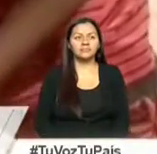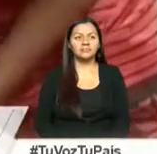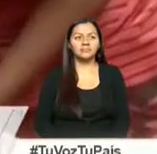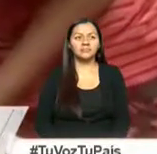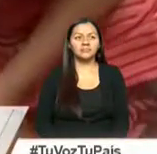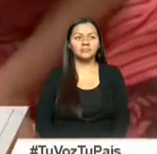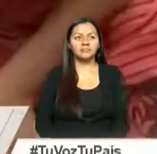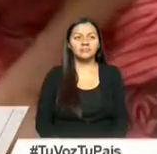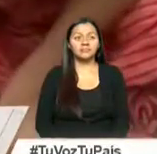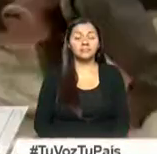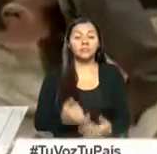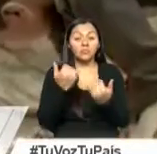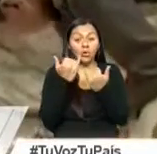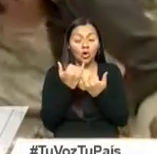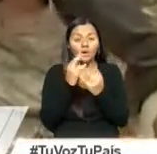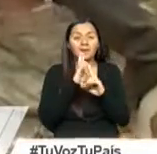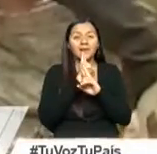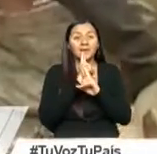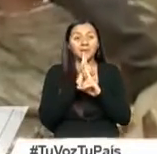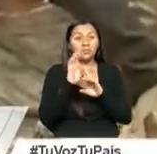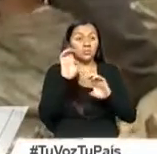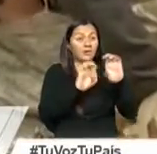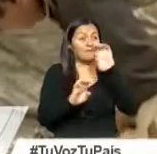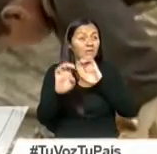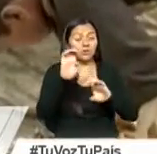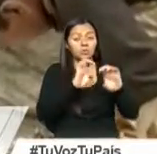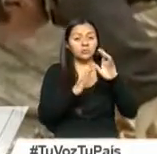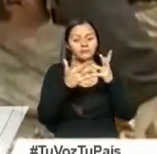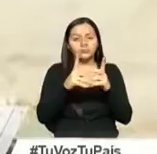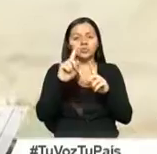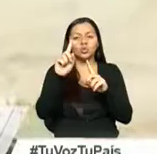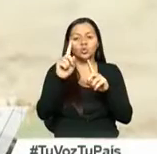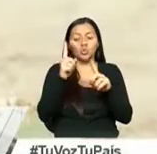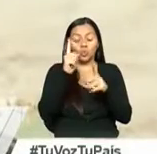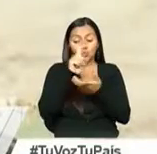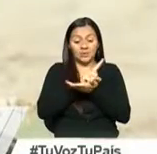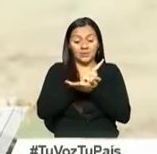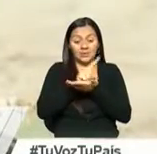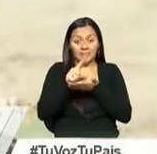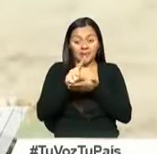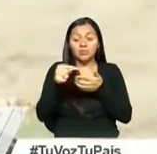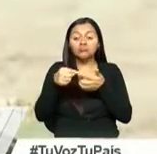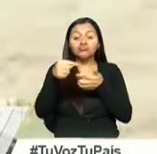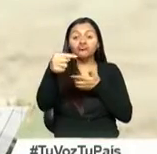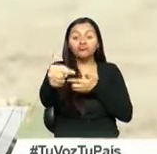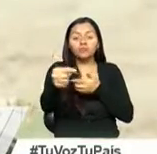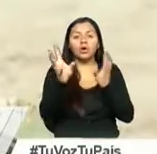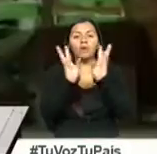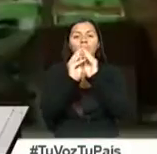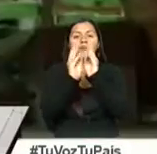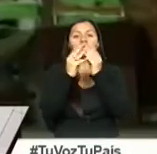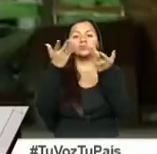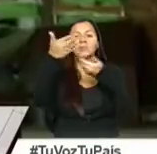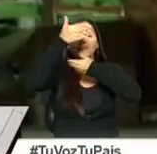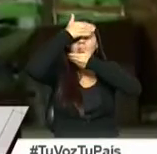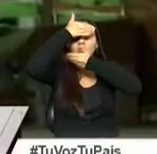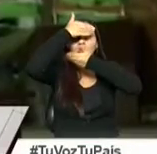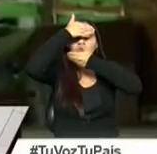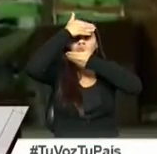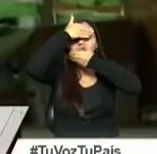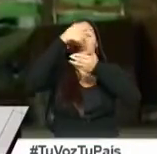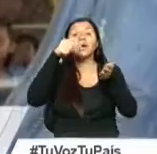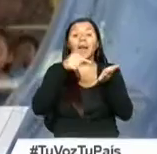Los resultados se presentan una semana antes de la conferencia de las partes que se celebra en Marruecos y la que